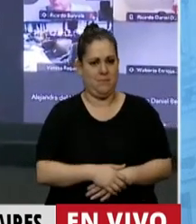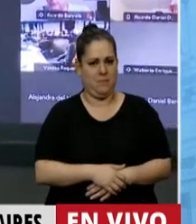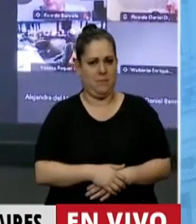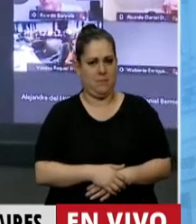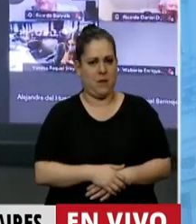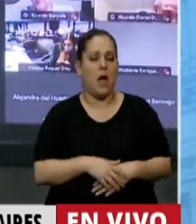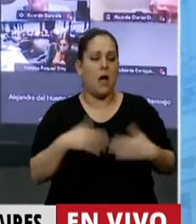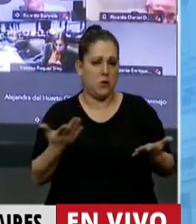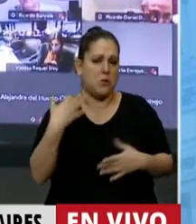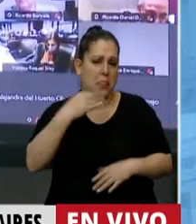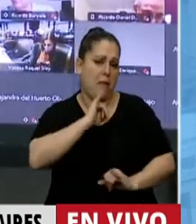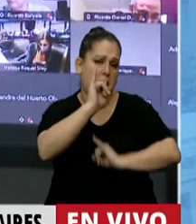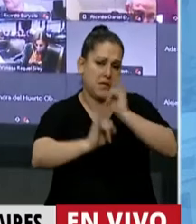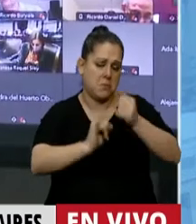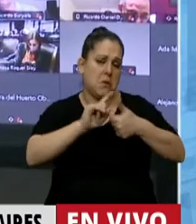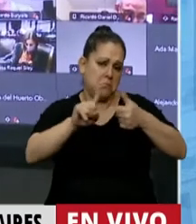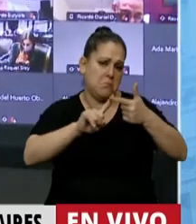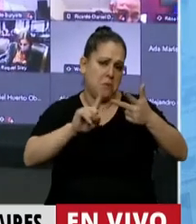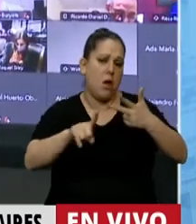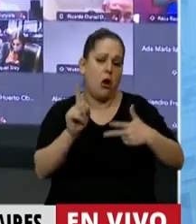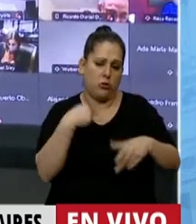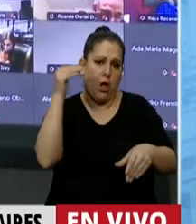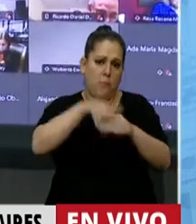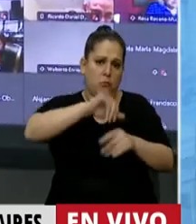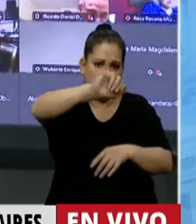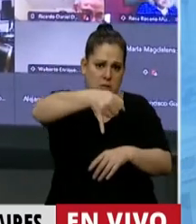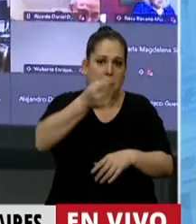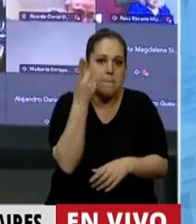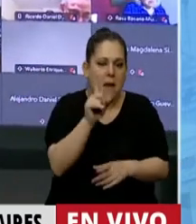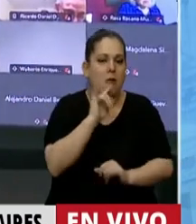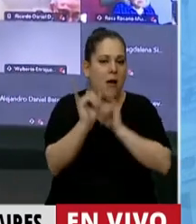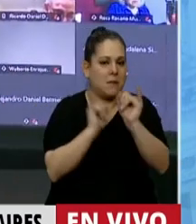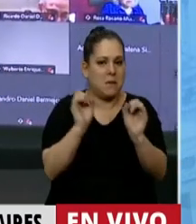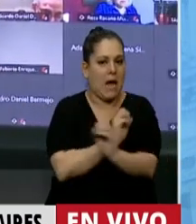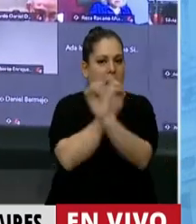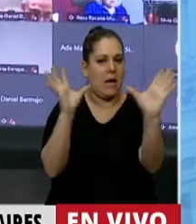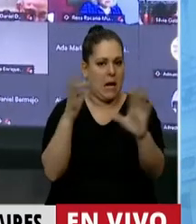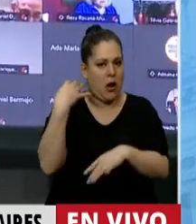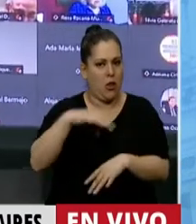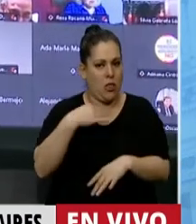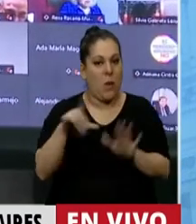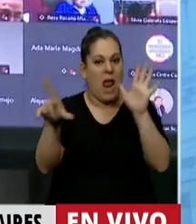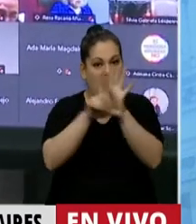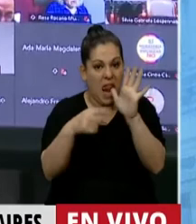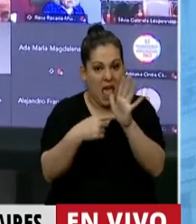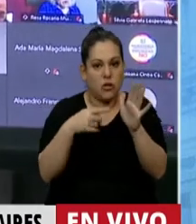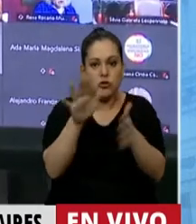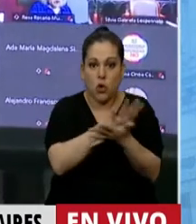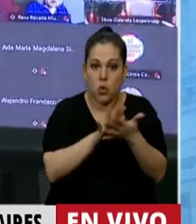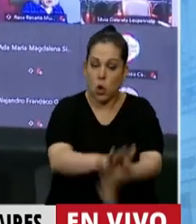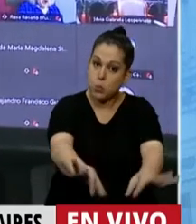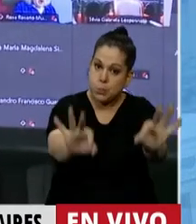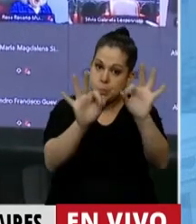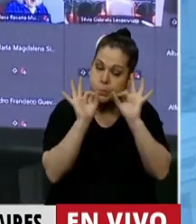cosa en su lugar. Vamos a acompañar esta ley, pero cada cosa en su lugar. Con esta ley no resuelven nada, no están